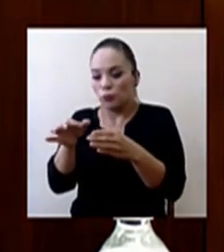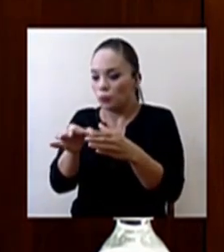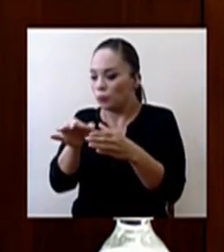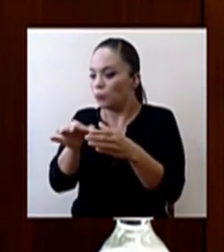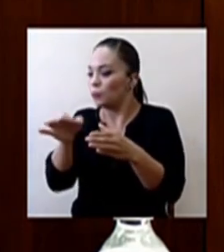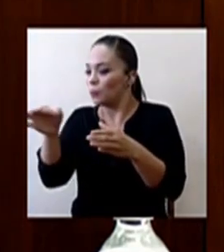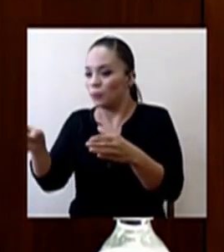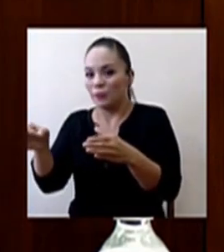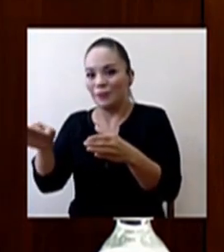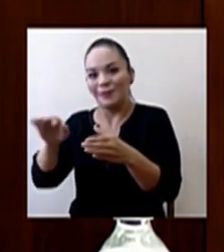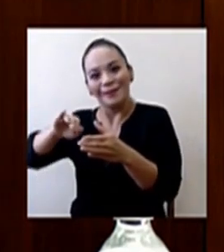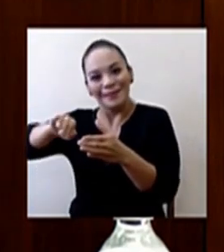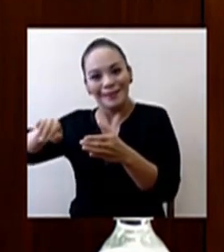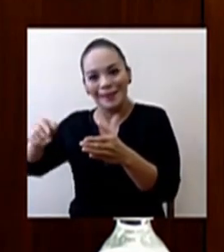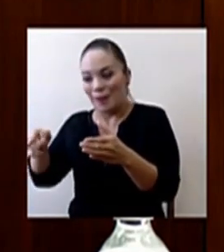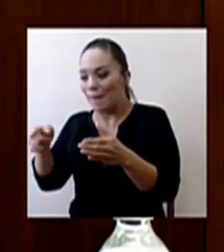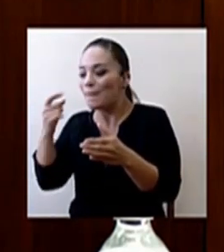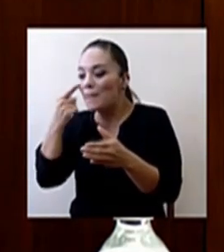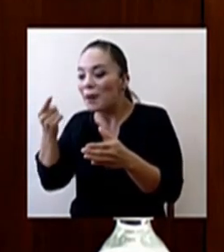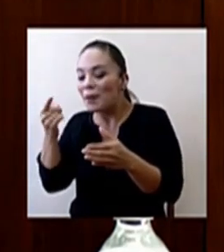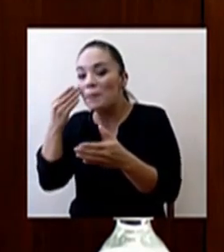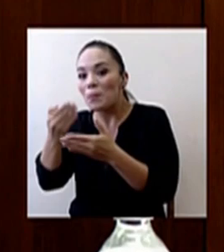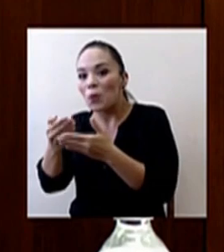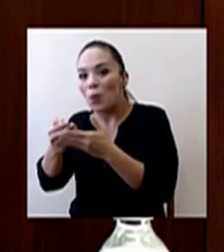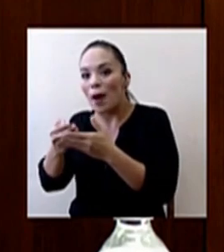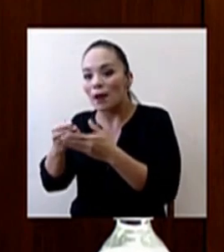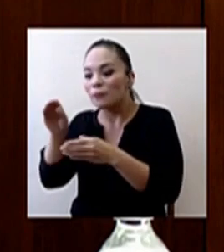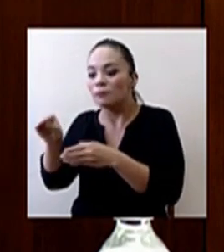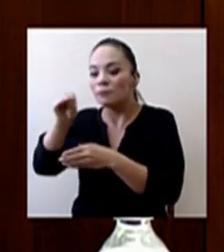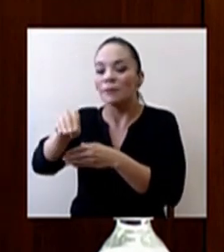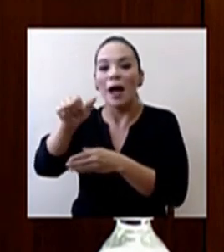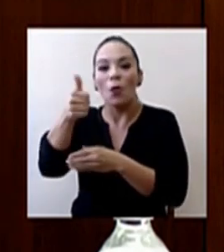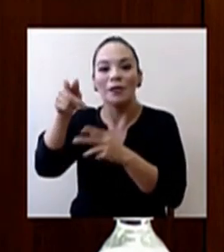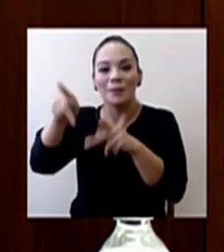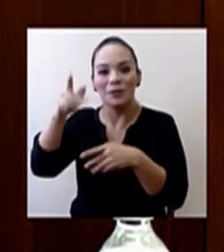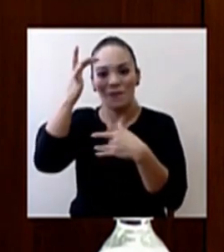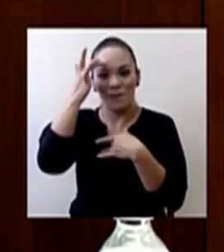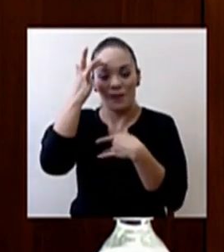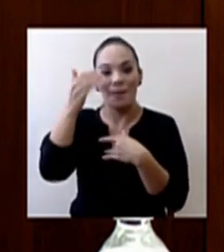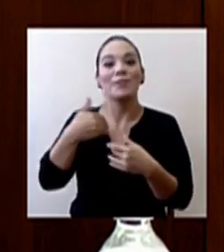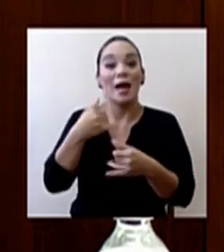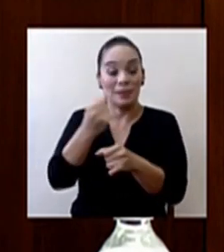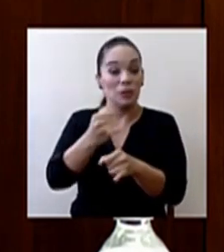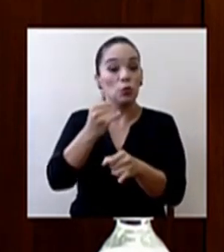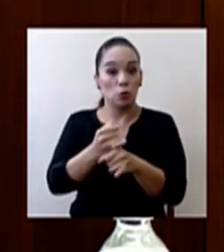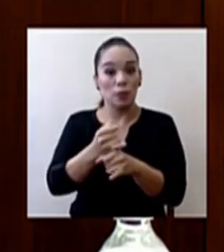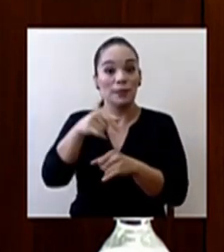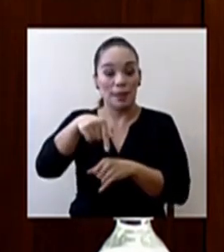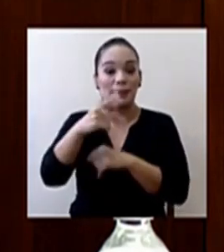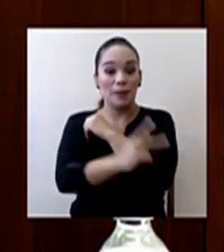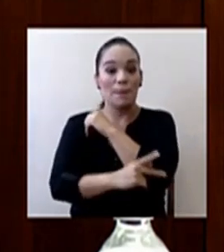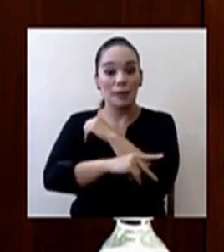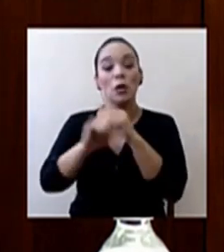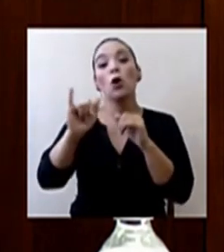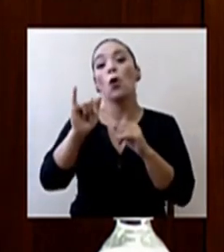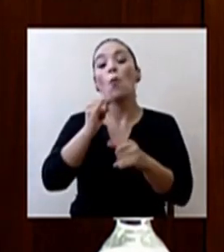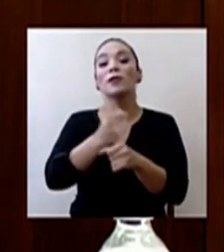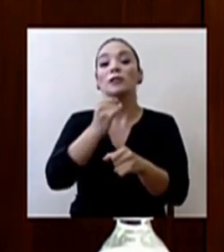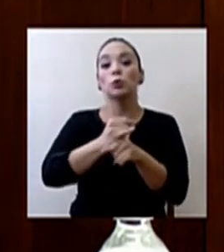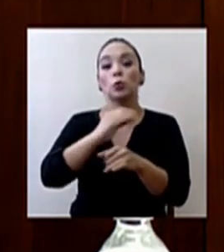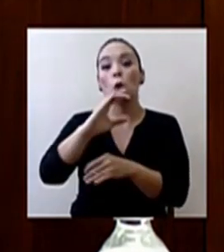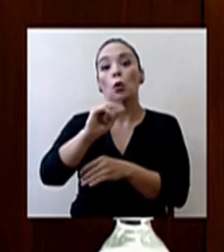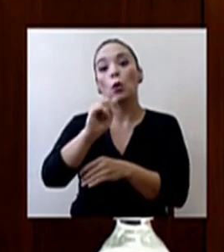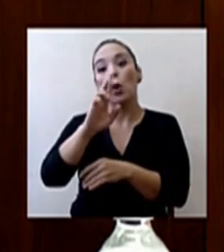un nuevo paciente. Es algo que debemos explorar. Hay instituciones en nuestro país, como el Instituto Cloromido Picado, que